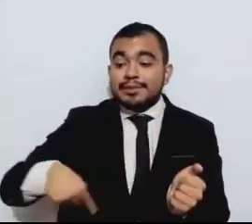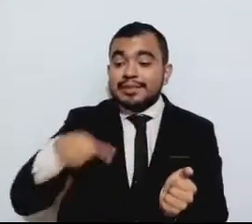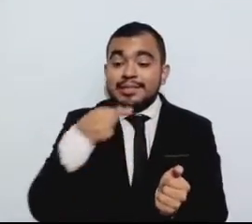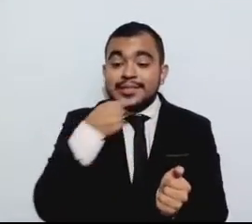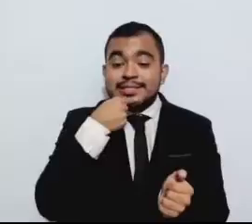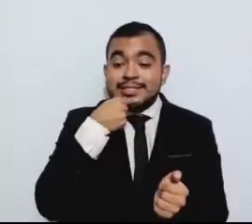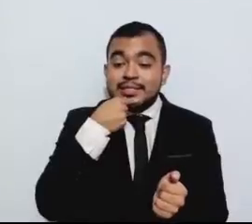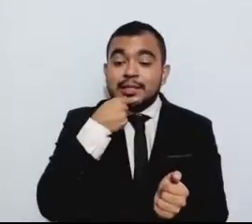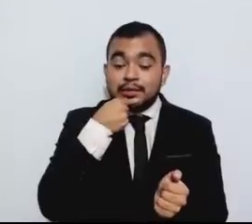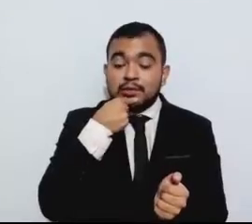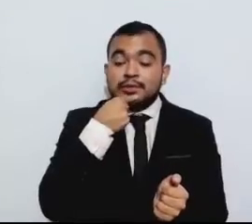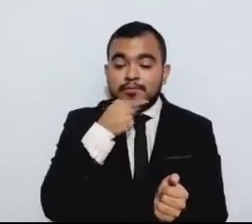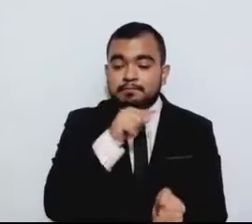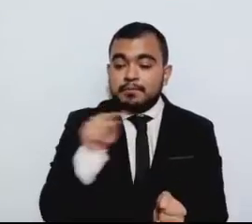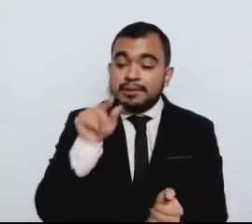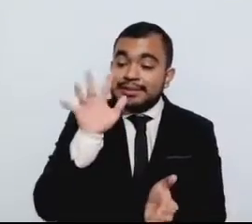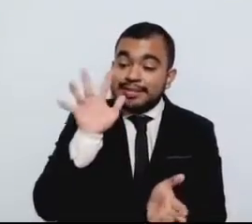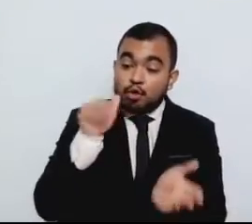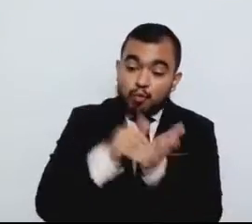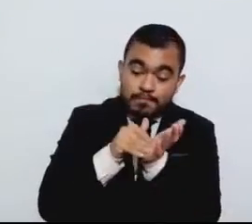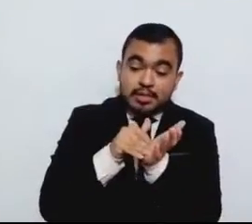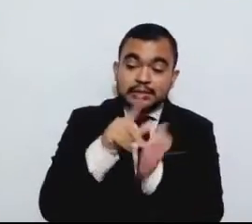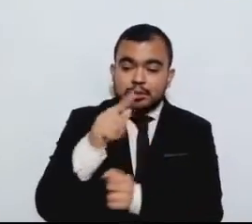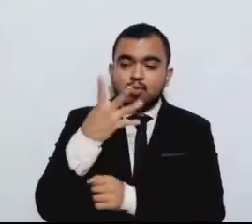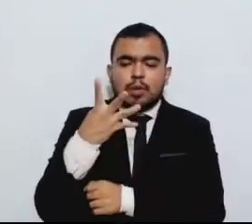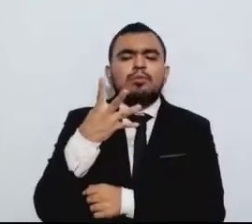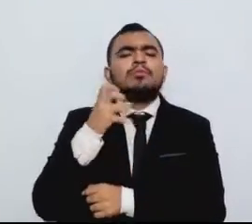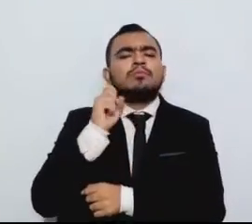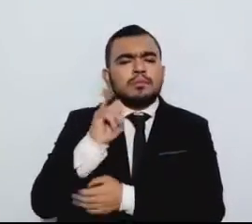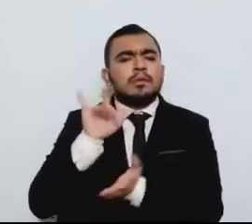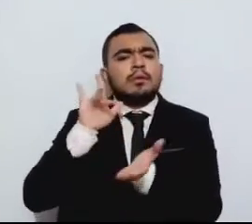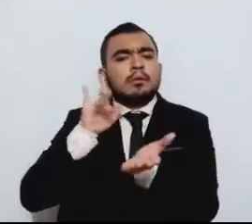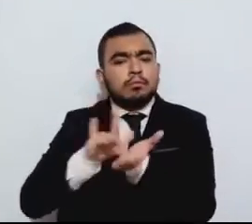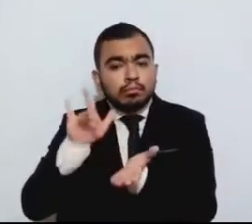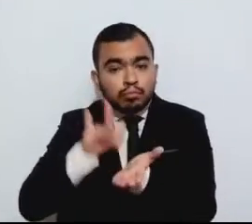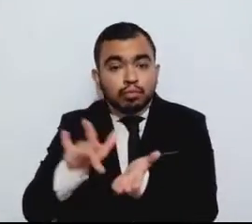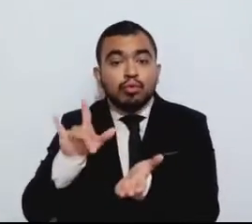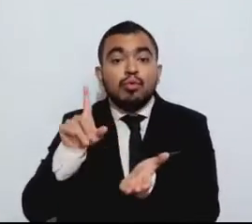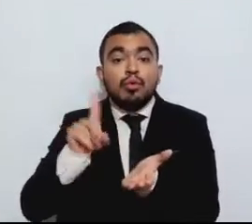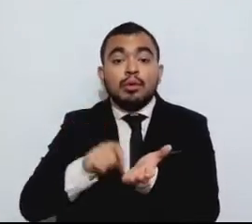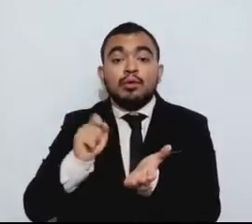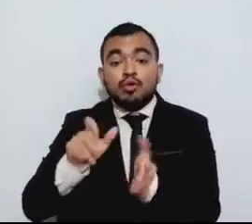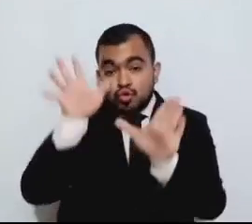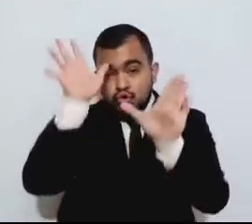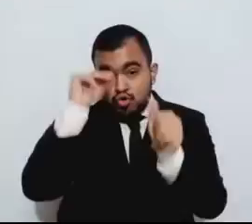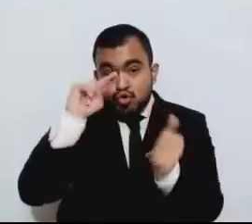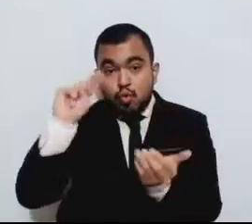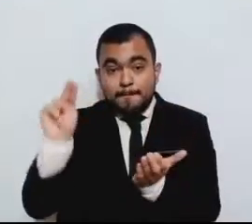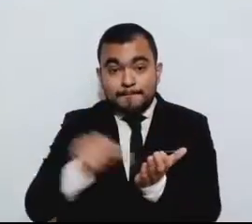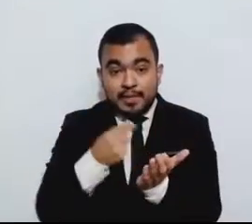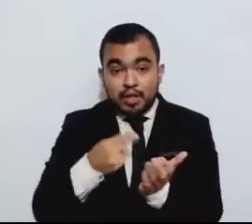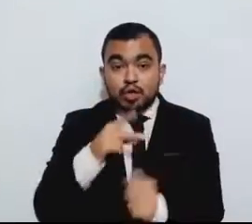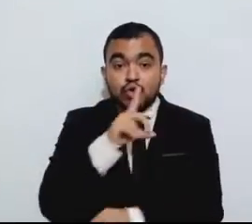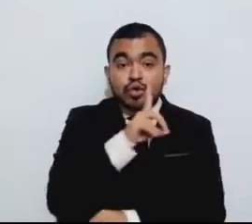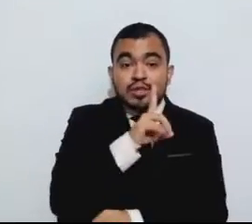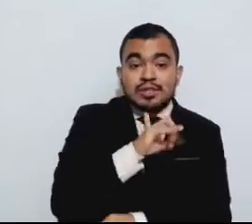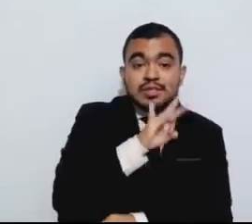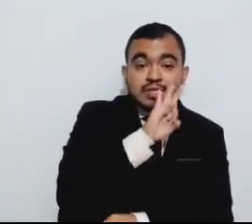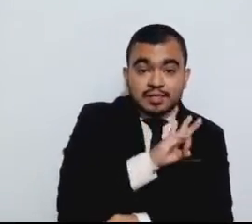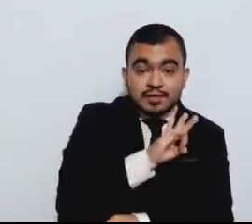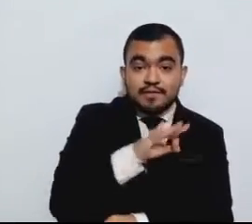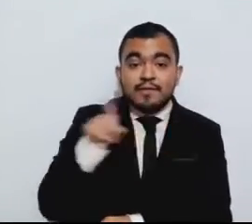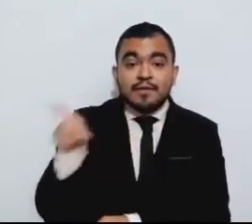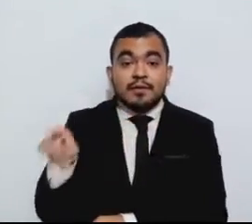5 mil 74 ya han sido beneficiados a través de un convenio del DIF y la Secretaría de Educación